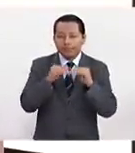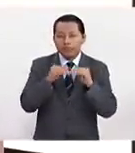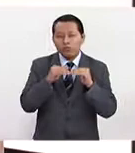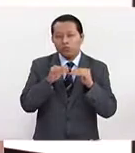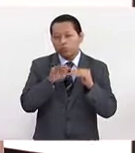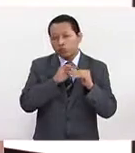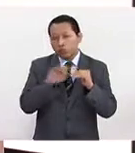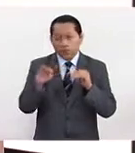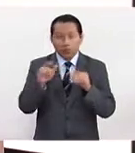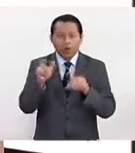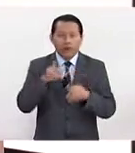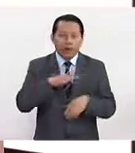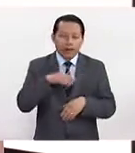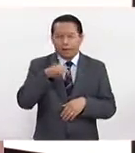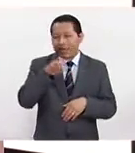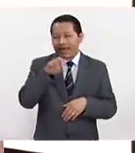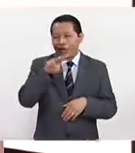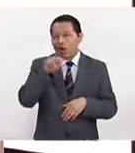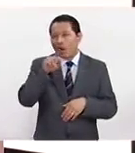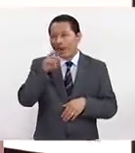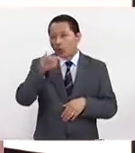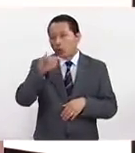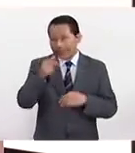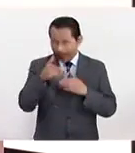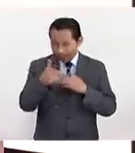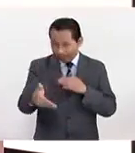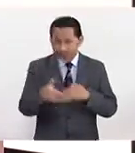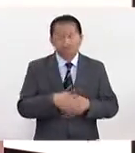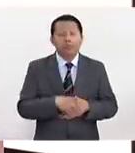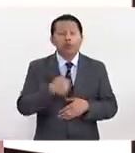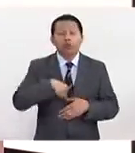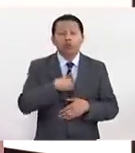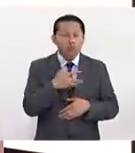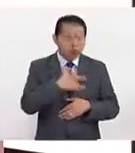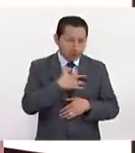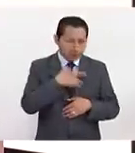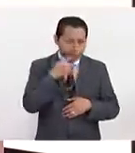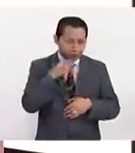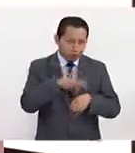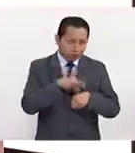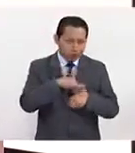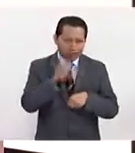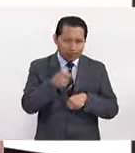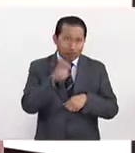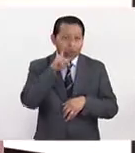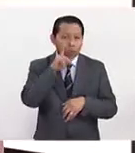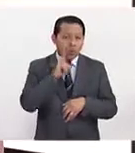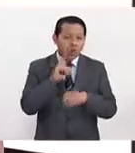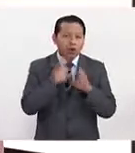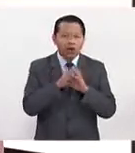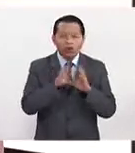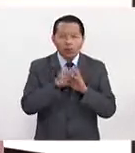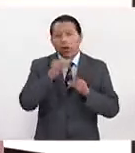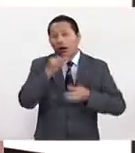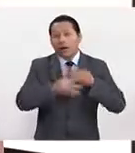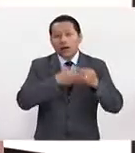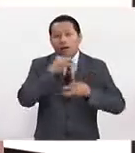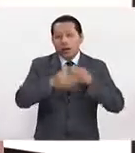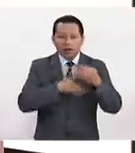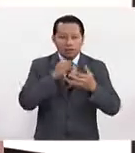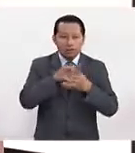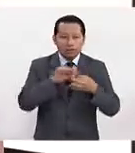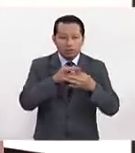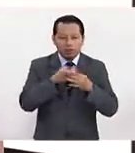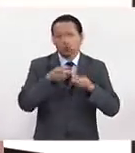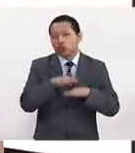postmenopausia. Pero una cosa muy importante, por ejemplo, nosotros los cardiólogos lo decimos, a la mujer hacemos muchas campañas de prevención sobre